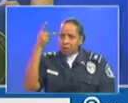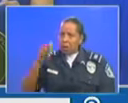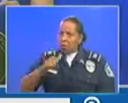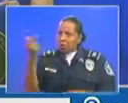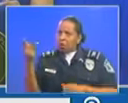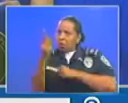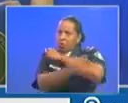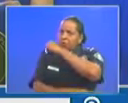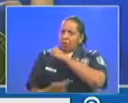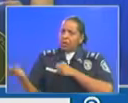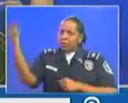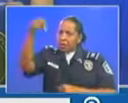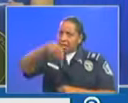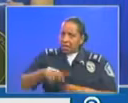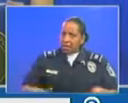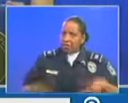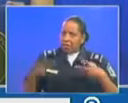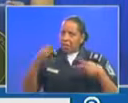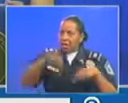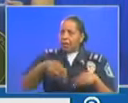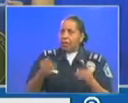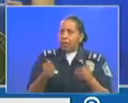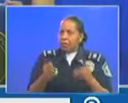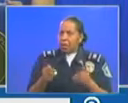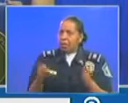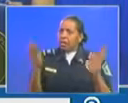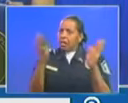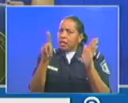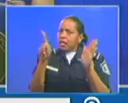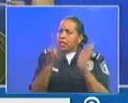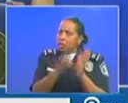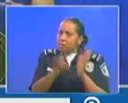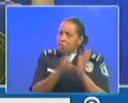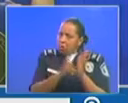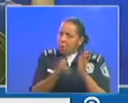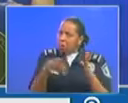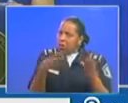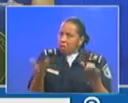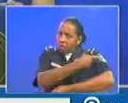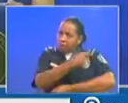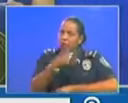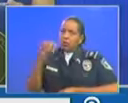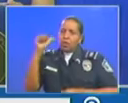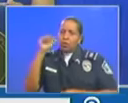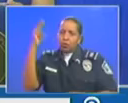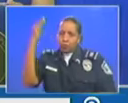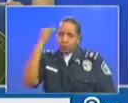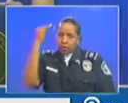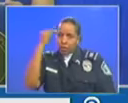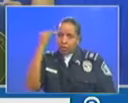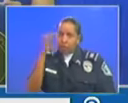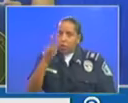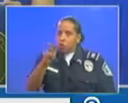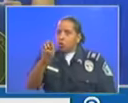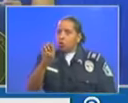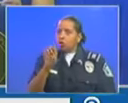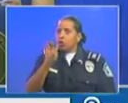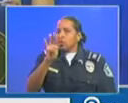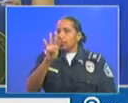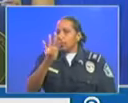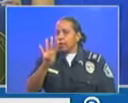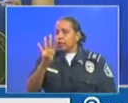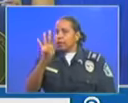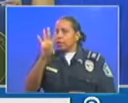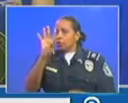extranjeros tienen derecho a vacunación y en el tema de adultos mayores queremos decir ya tenemos 248 mil